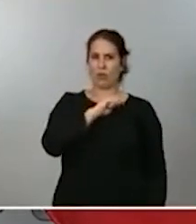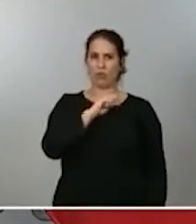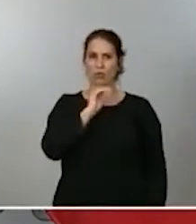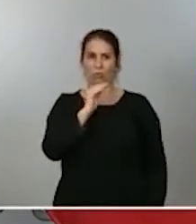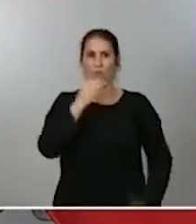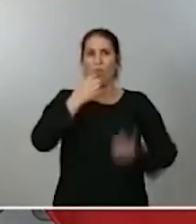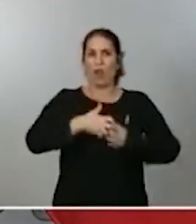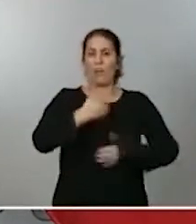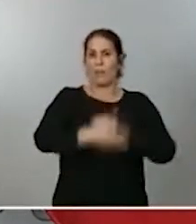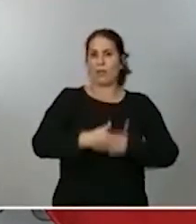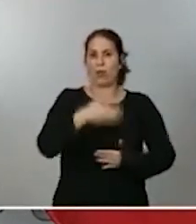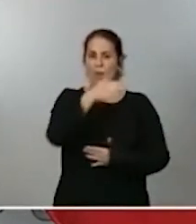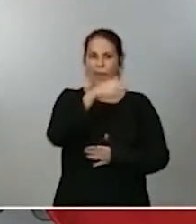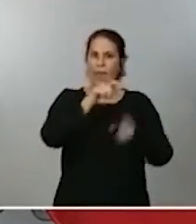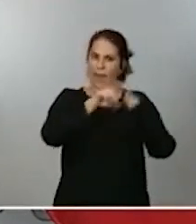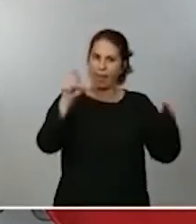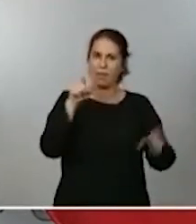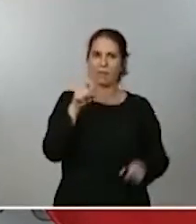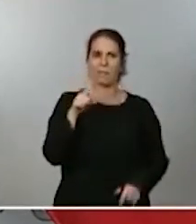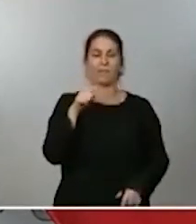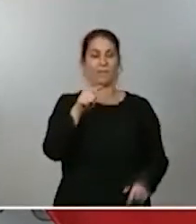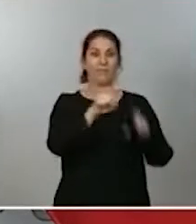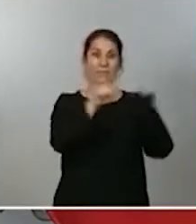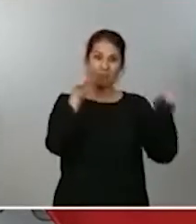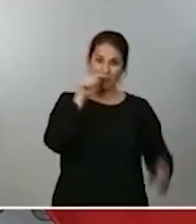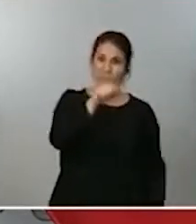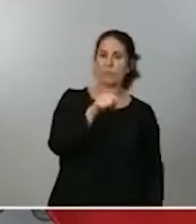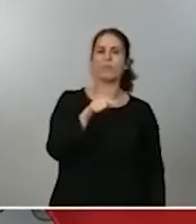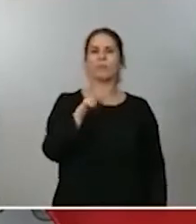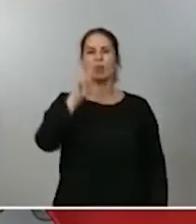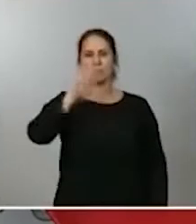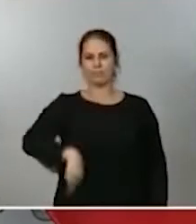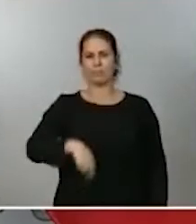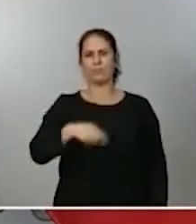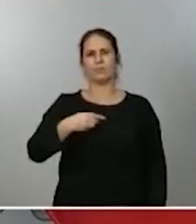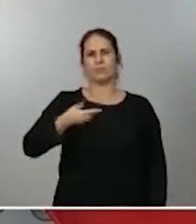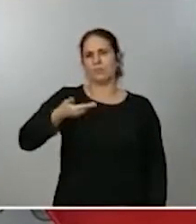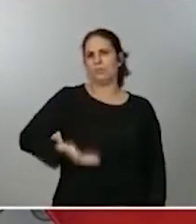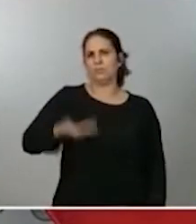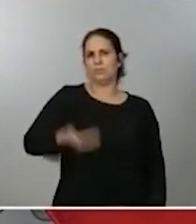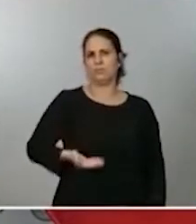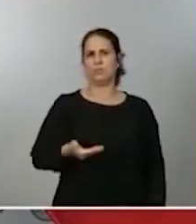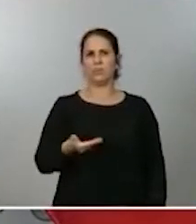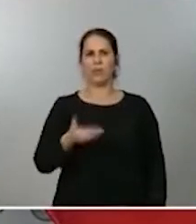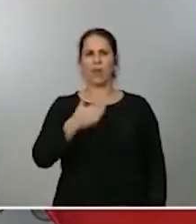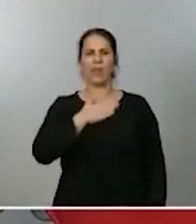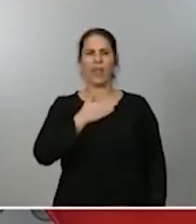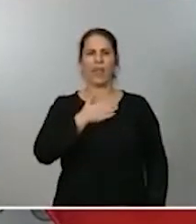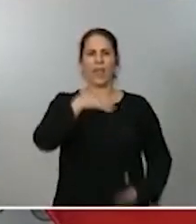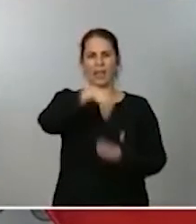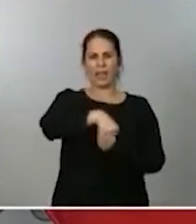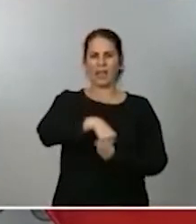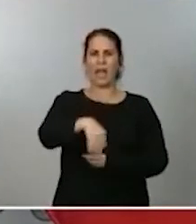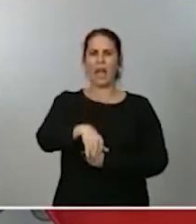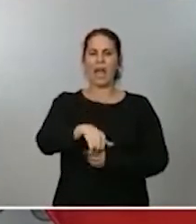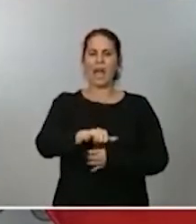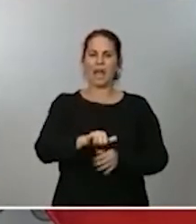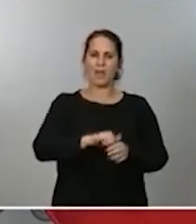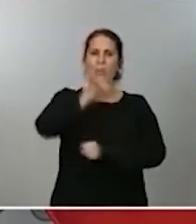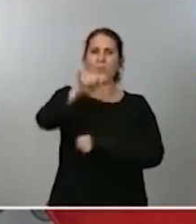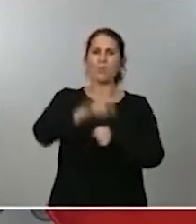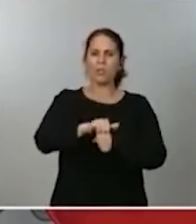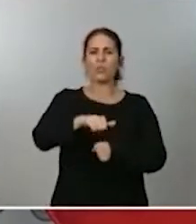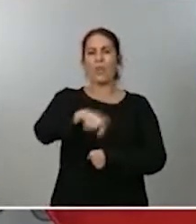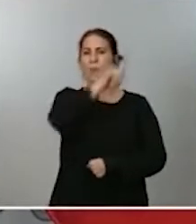Además, esta aerolínea es un operador significativo del HAF del aeropuerto Madrid-Baraja por su contribución